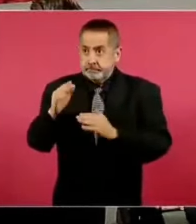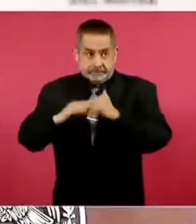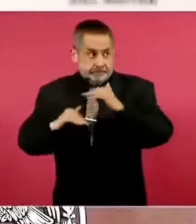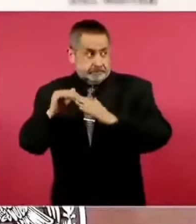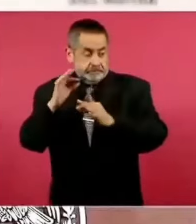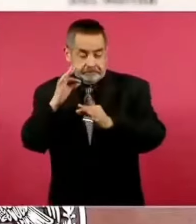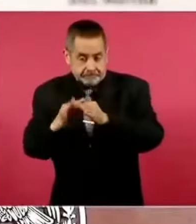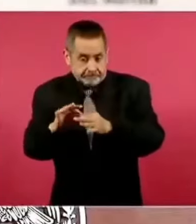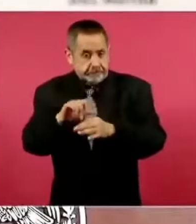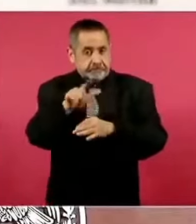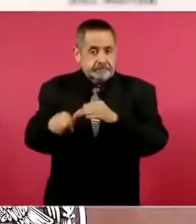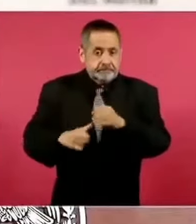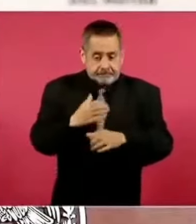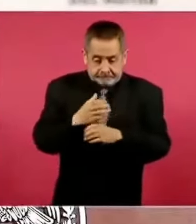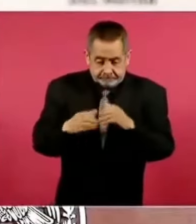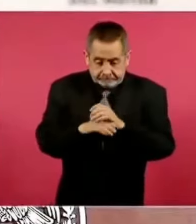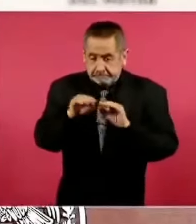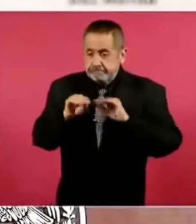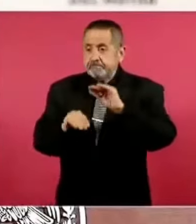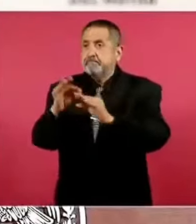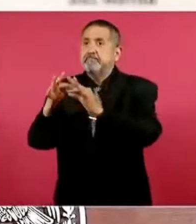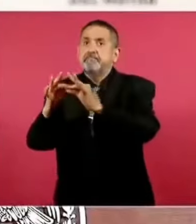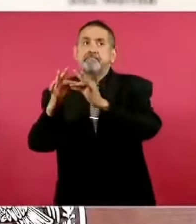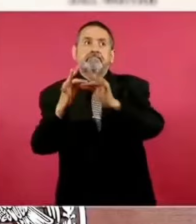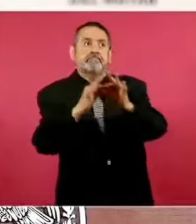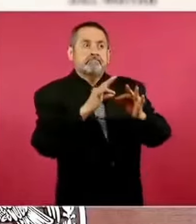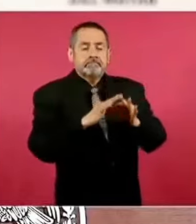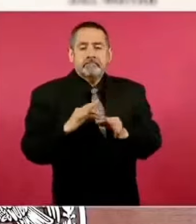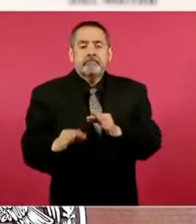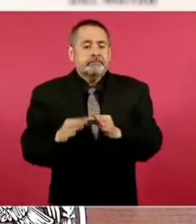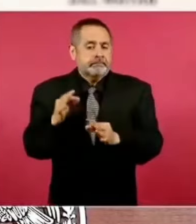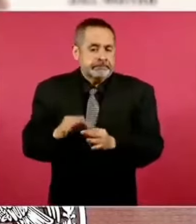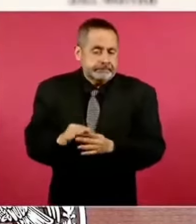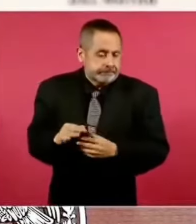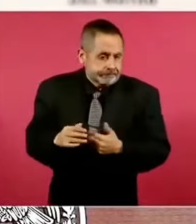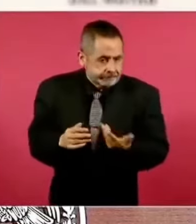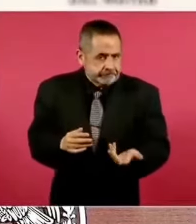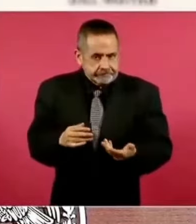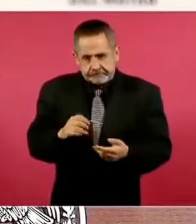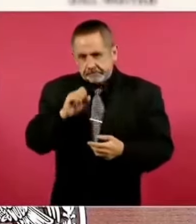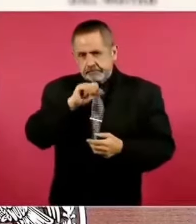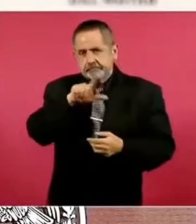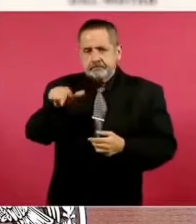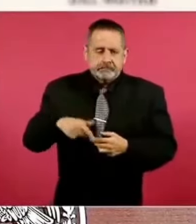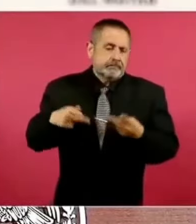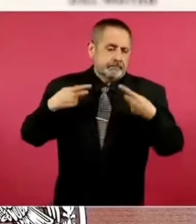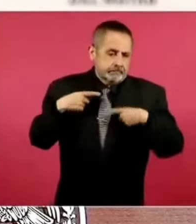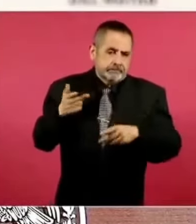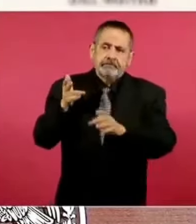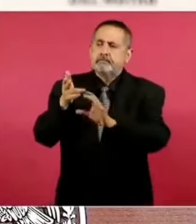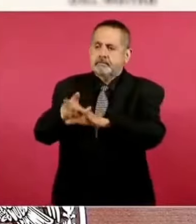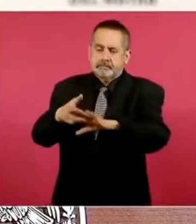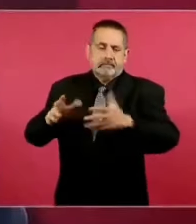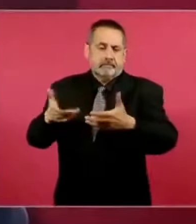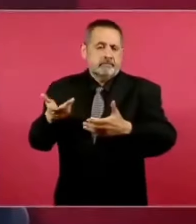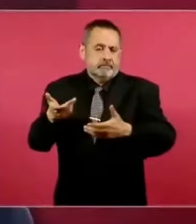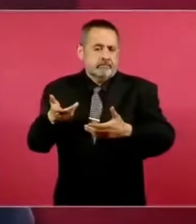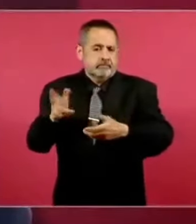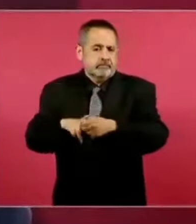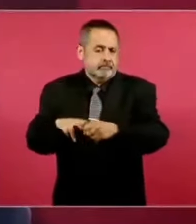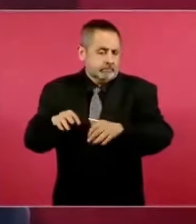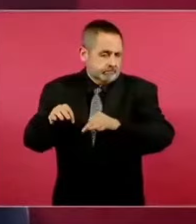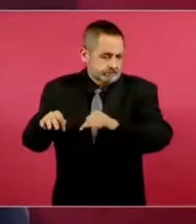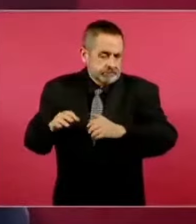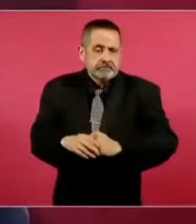equipamiento y desde luego volver a que el personal acude ahí. Entonces, no, Zaragoza. Sabemos que ha habido una